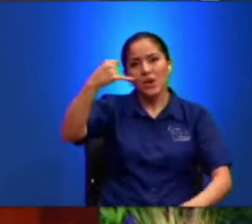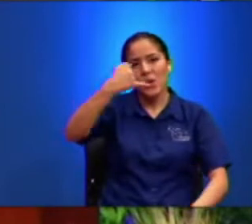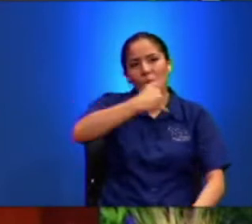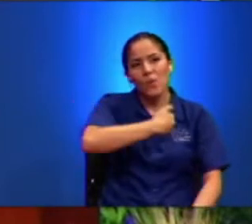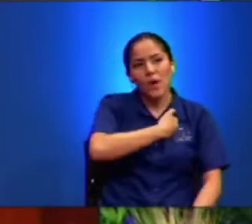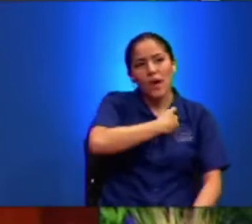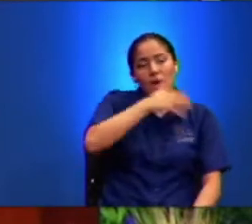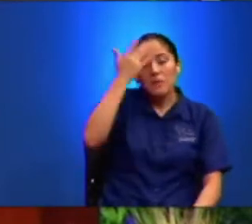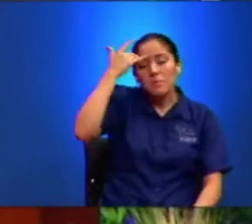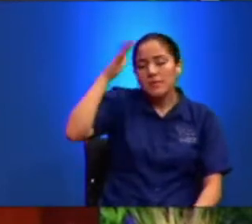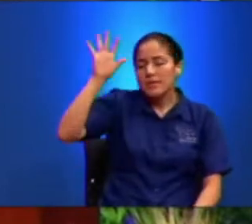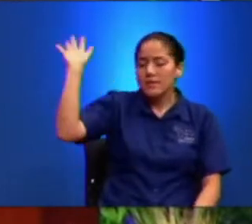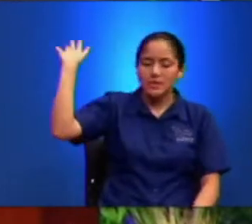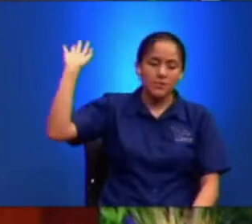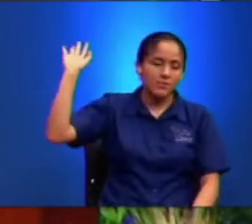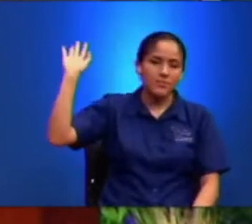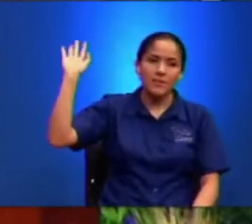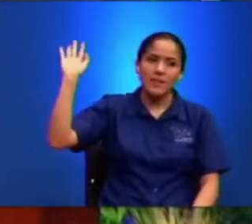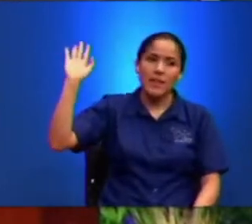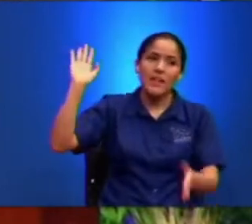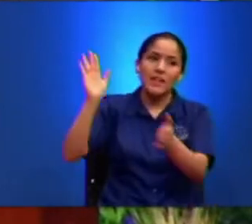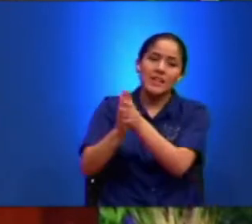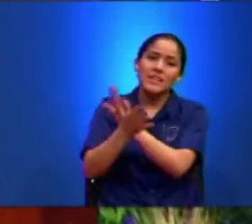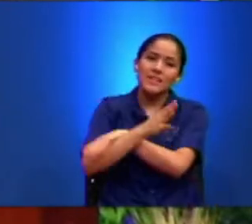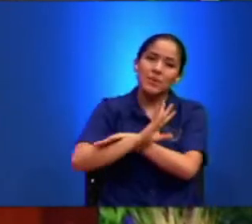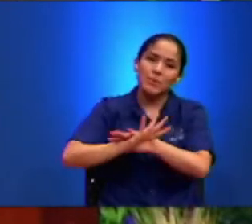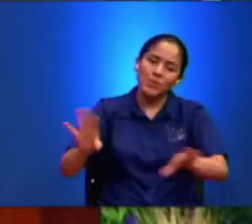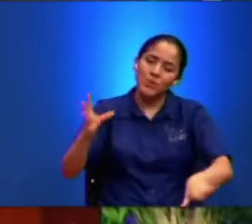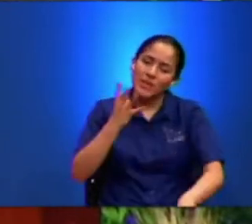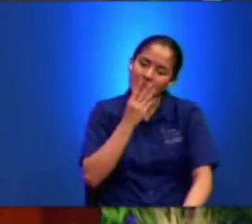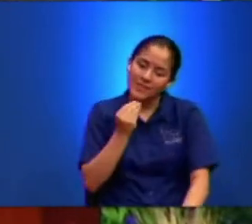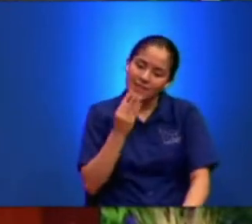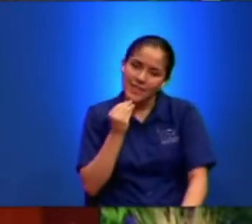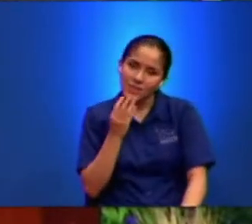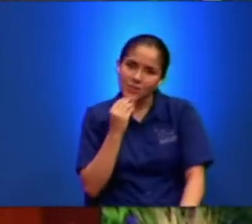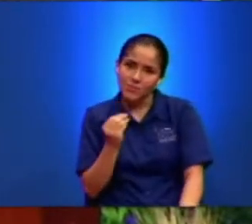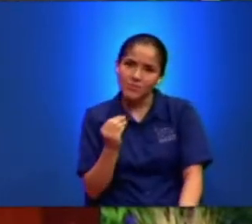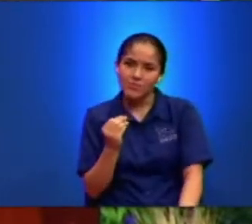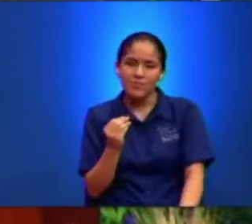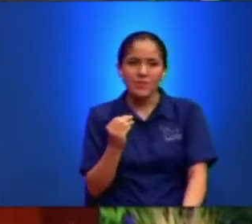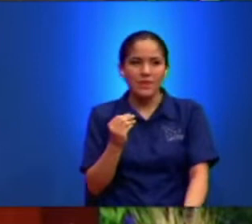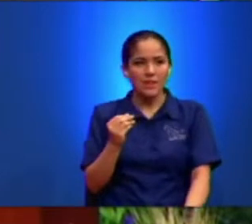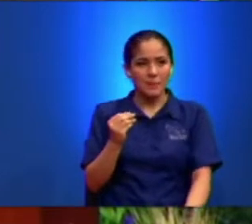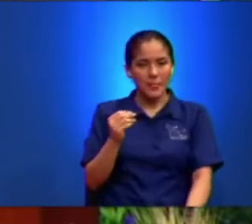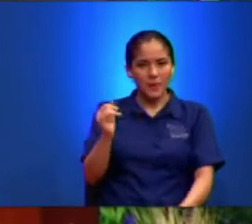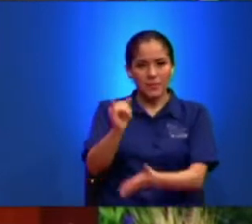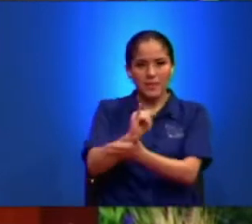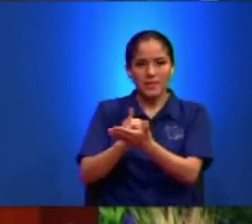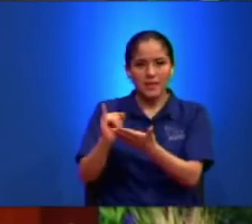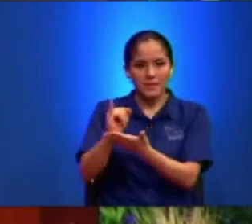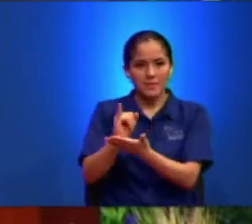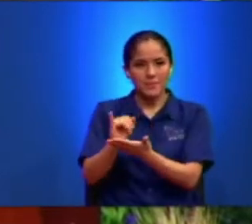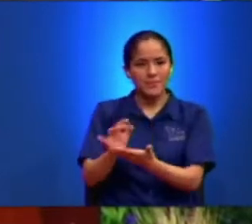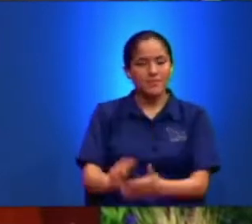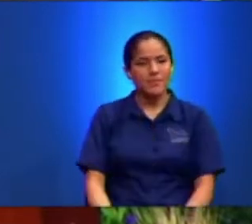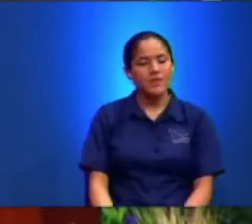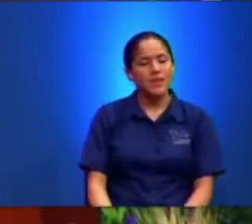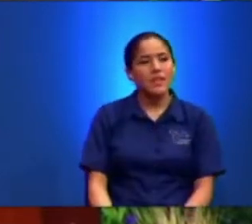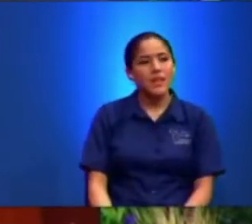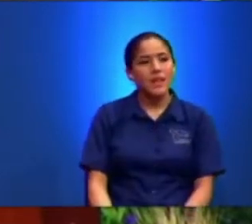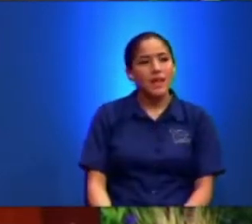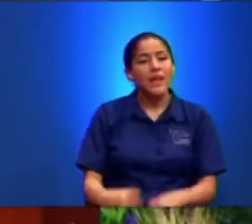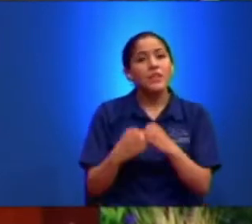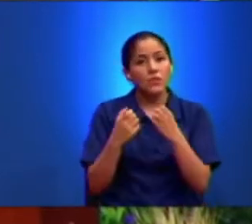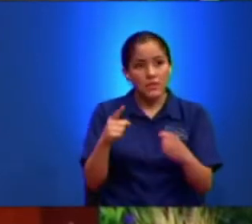Se Murió De Ese Solo Dicen Que Se Murió En La Isla De Patmos Pero Esto Me Deja O Jesús